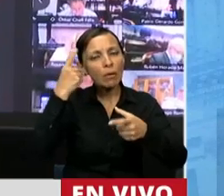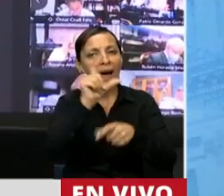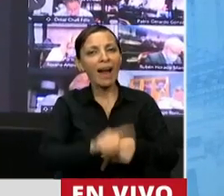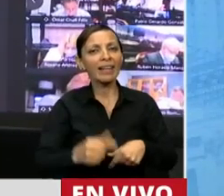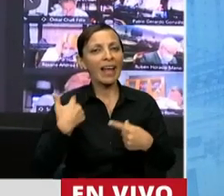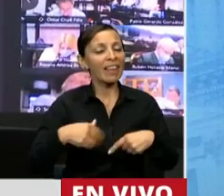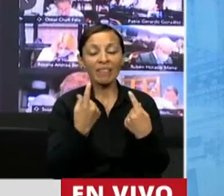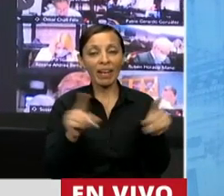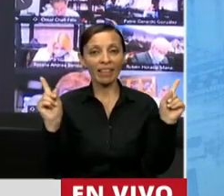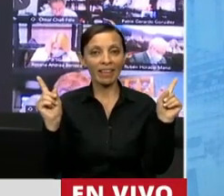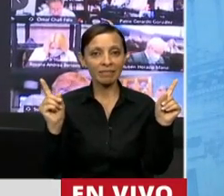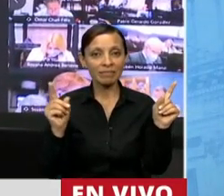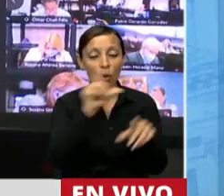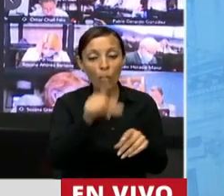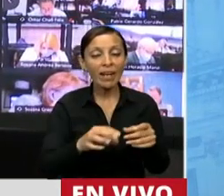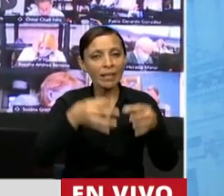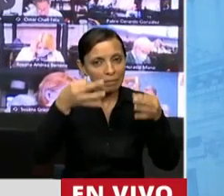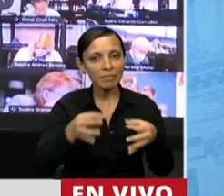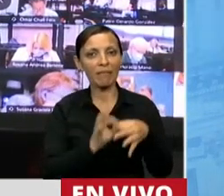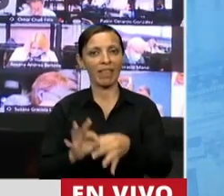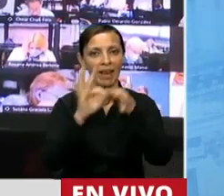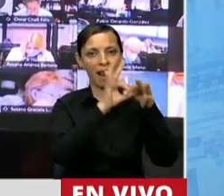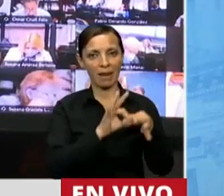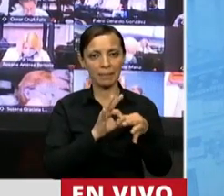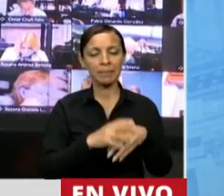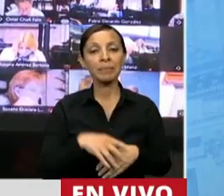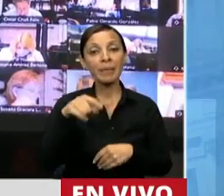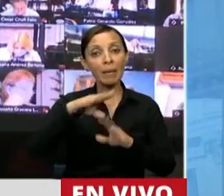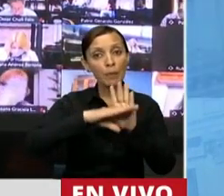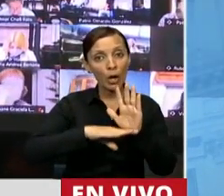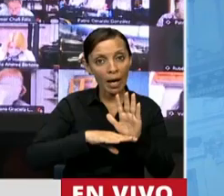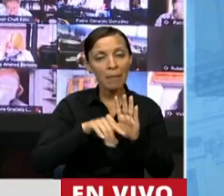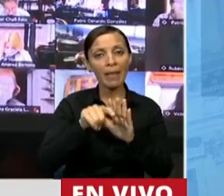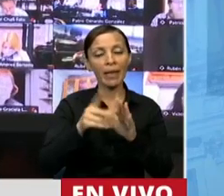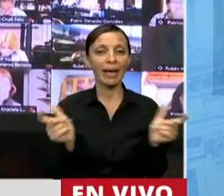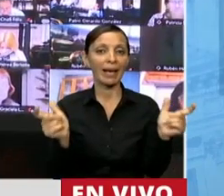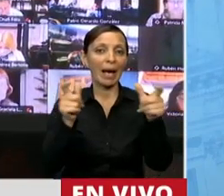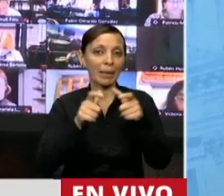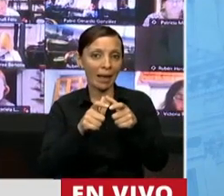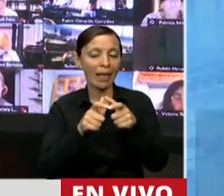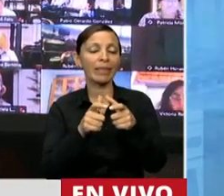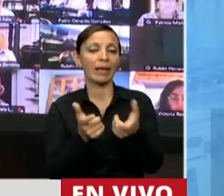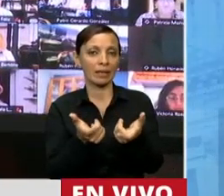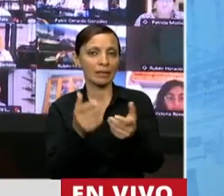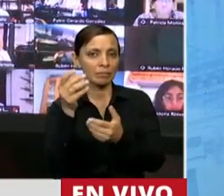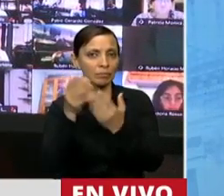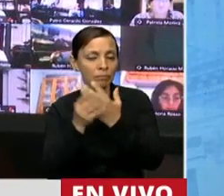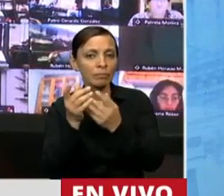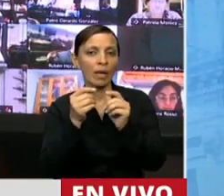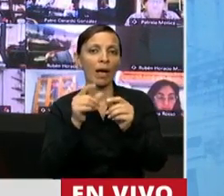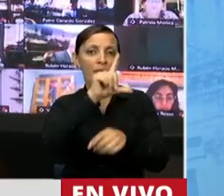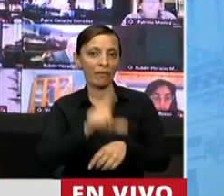la Argentina que tiene que ser, la Argentina federal. Este programa de gabinete federal que plantea o